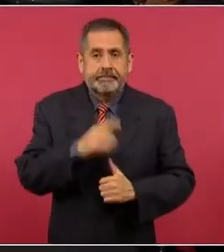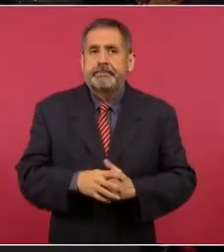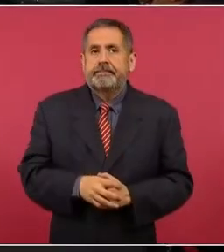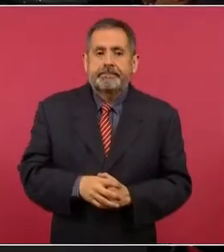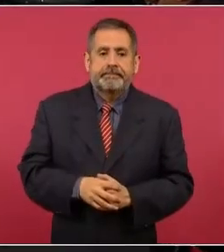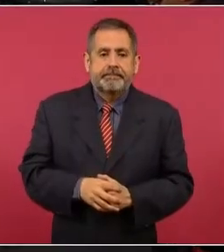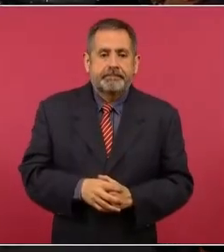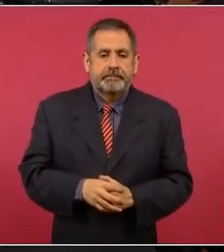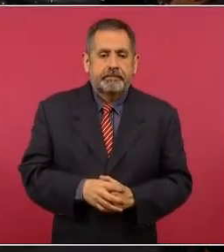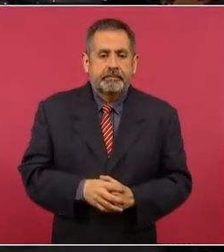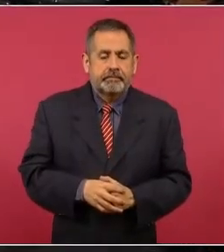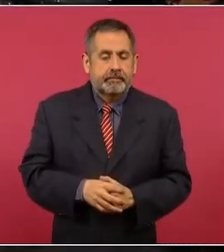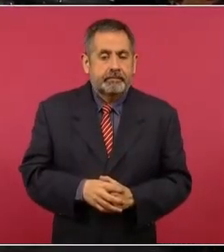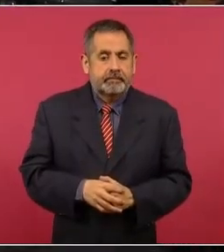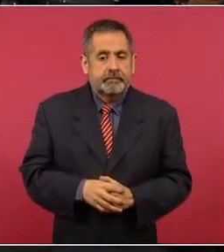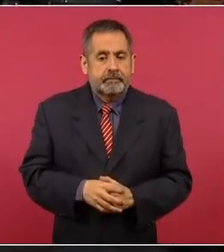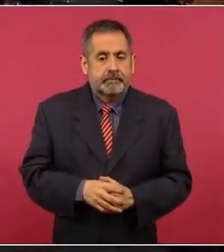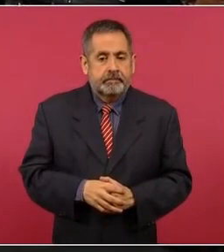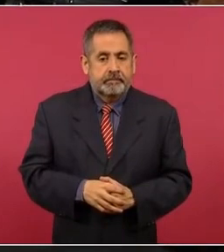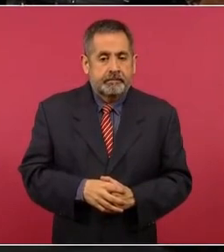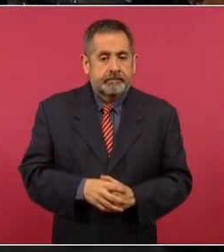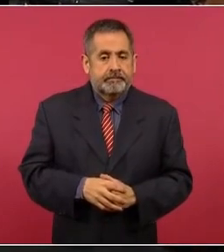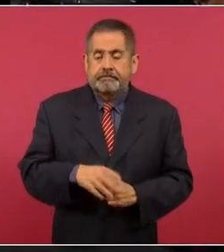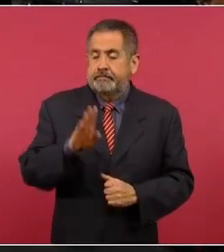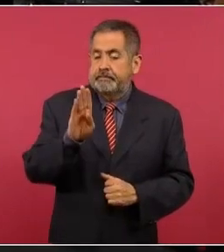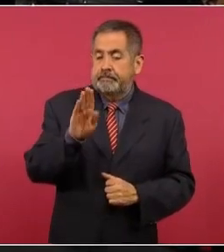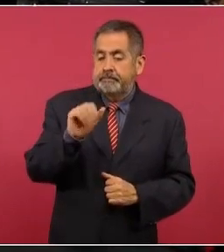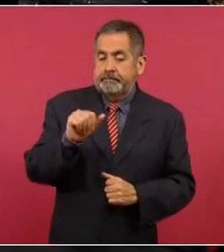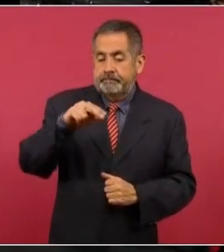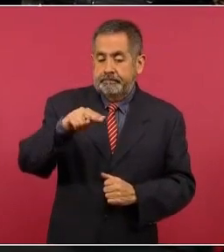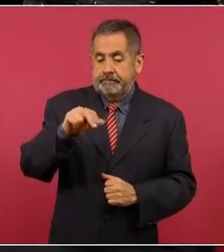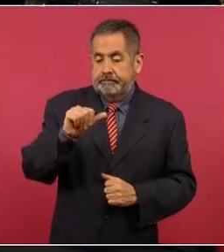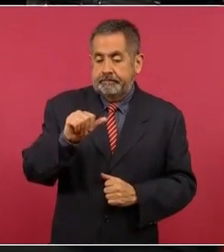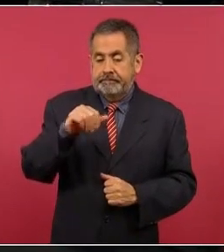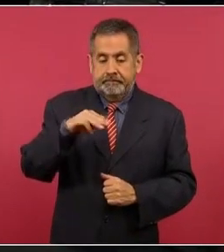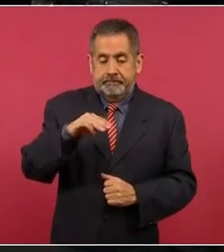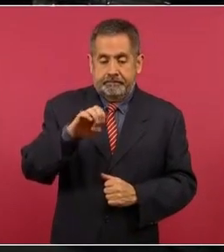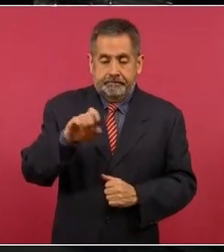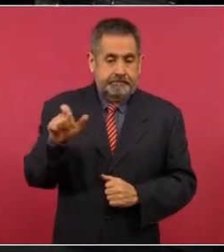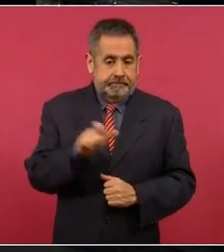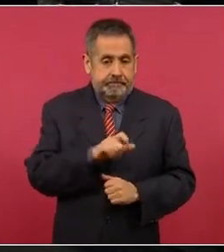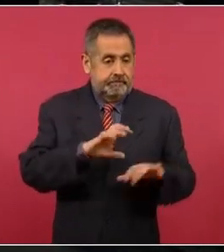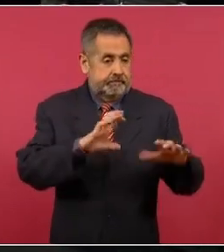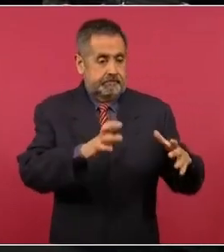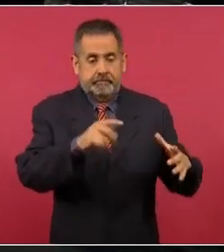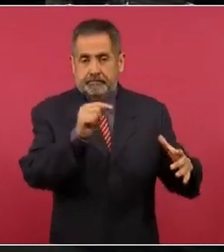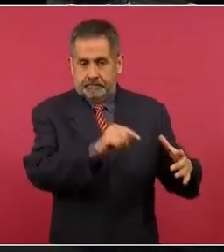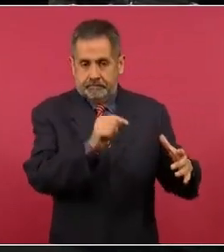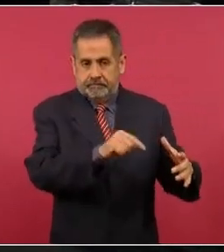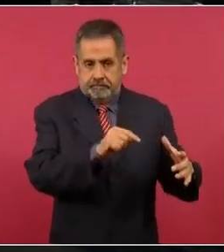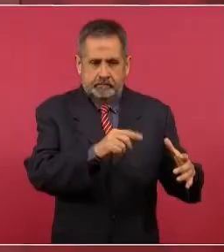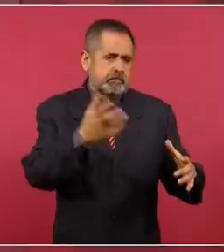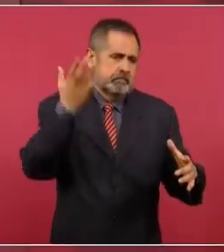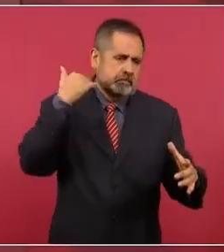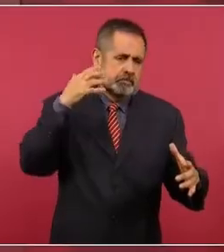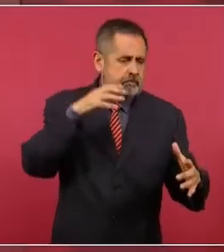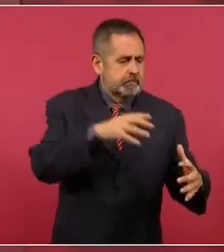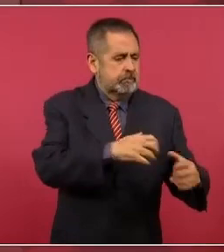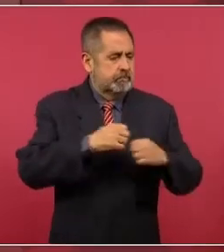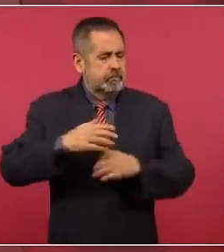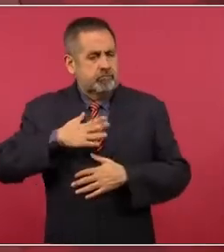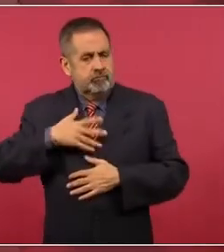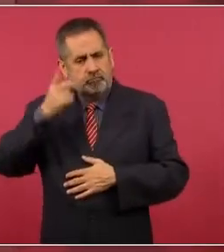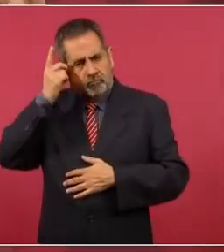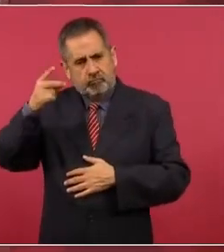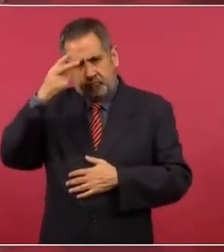Banamex, que se había nacionalizado, se